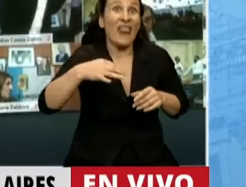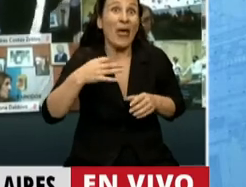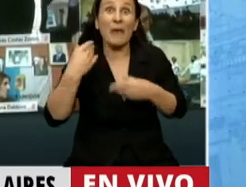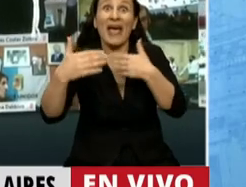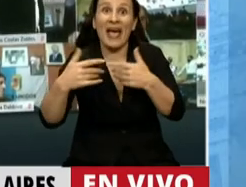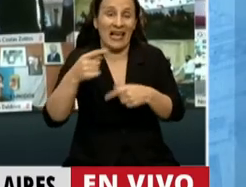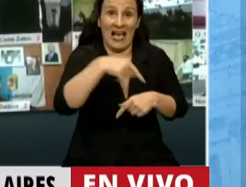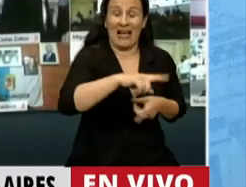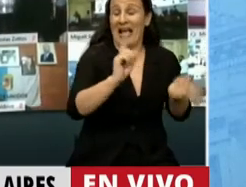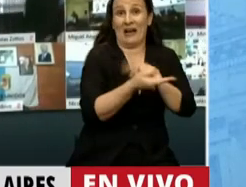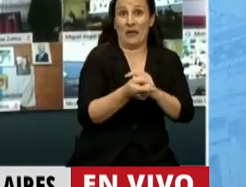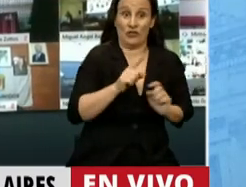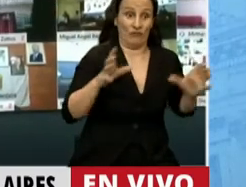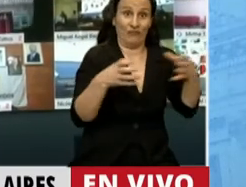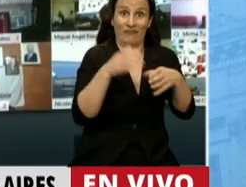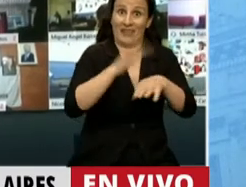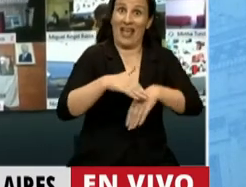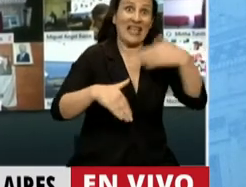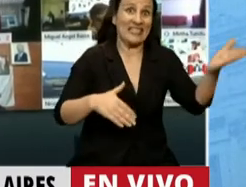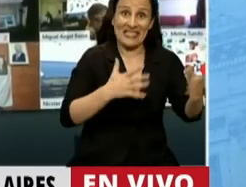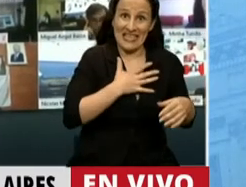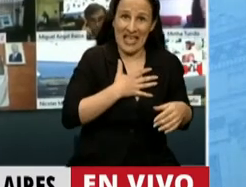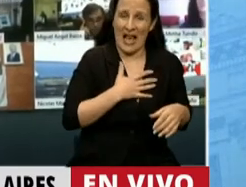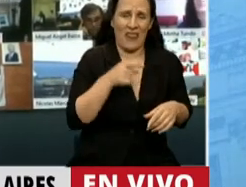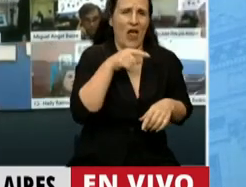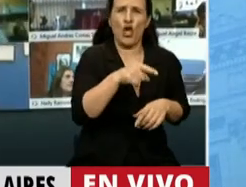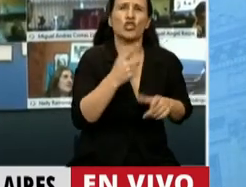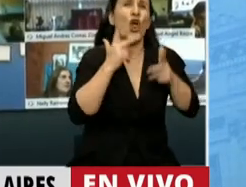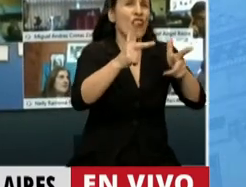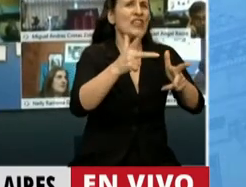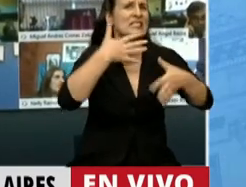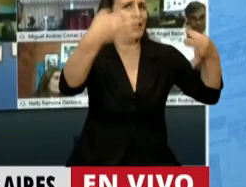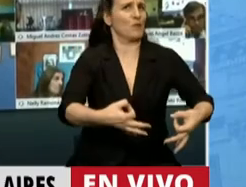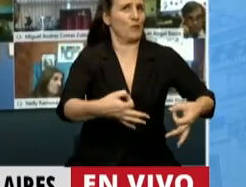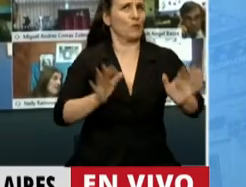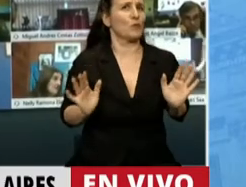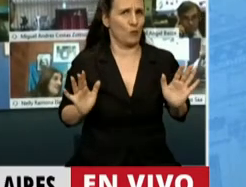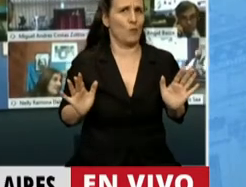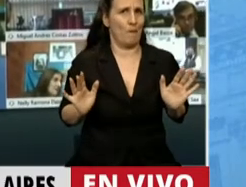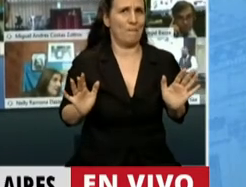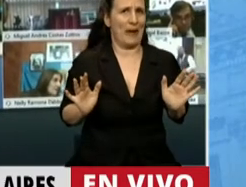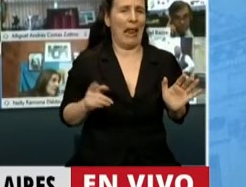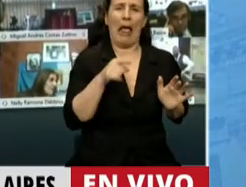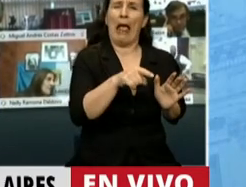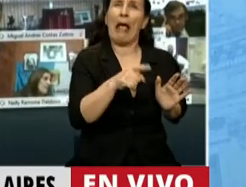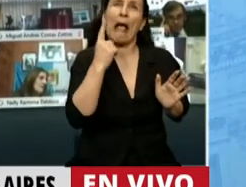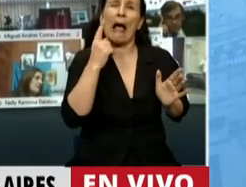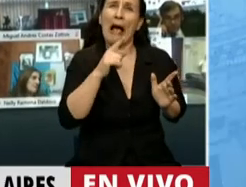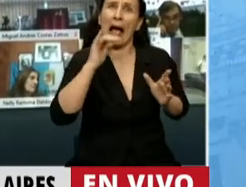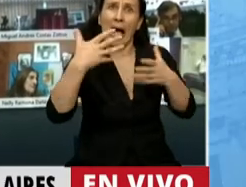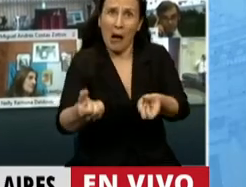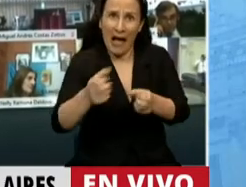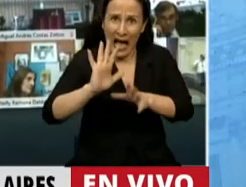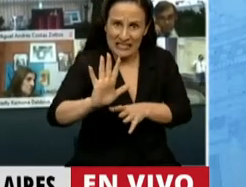Y desde el frente de izquierda, que somos consecuentes, no justificamos lo injustificable,